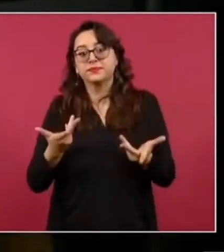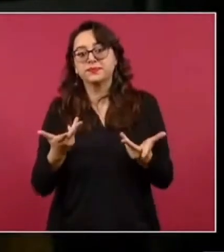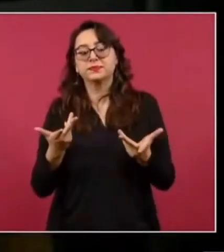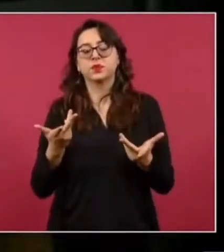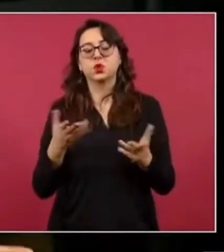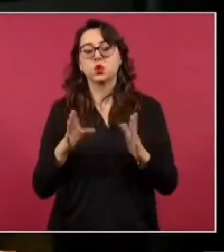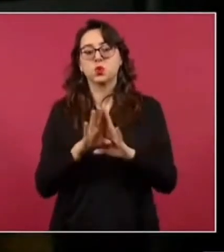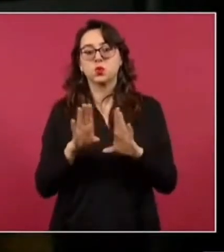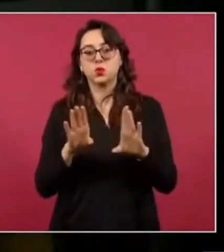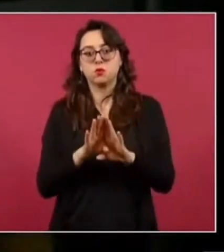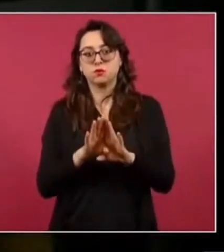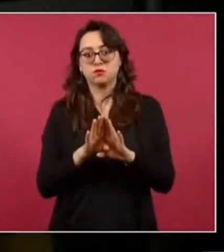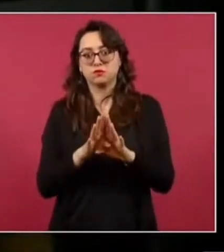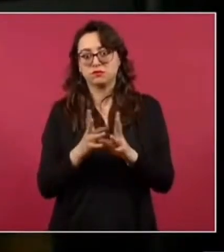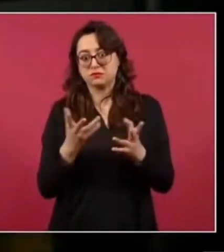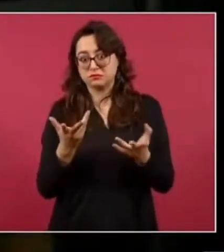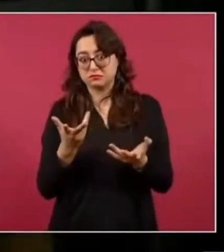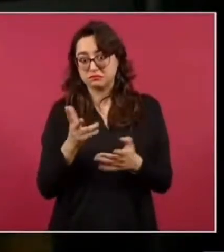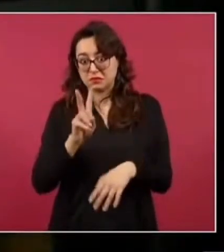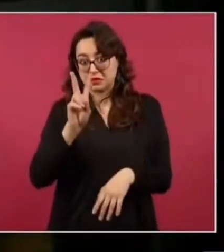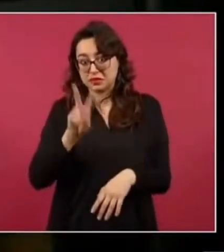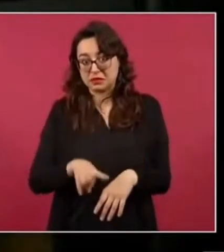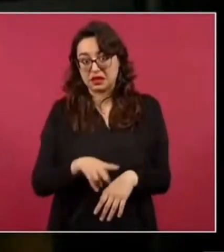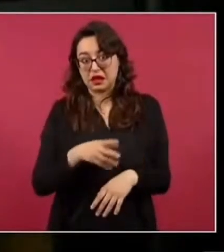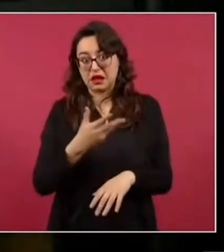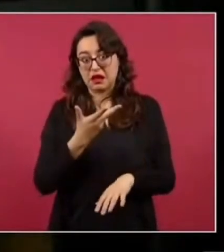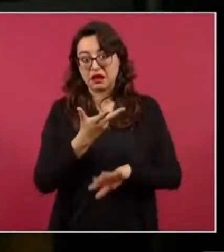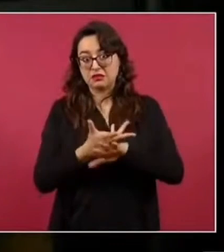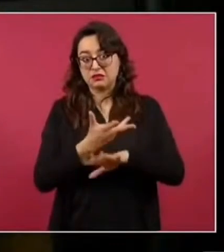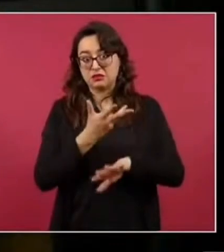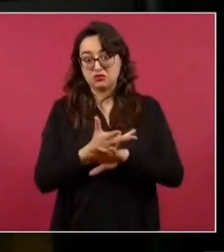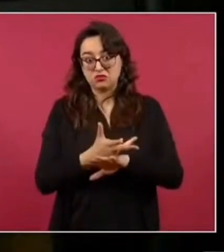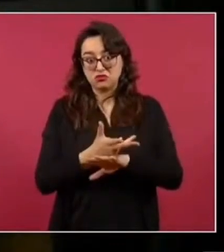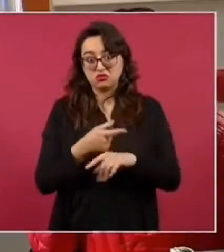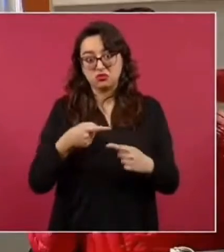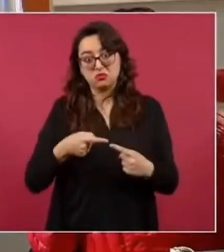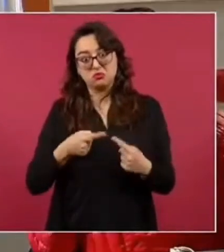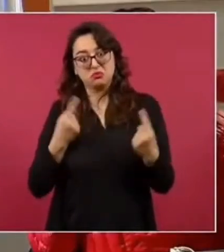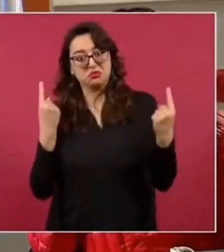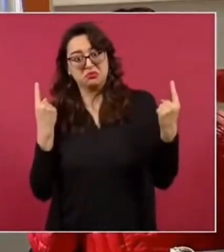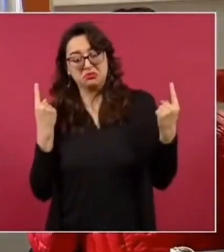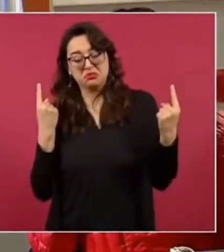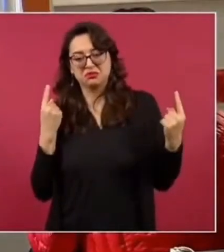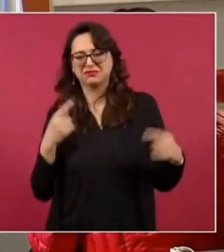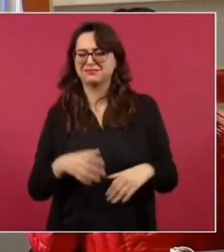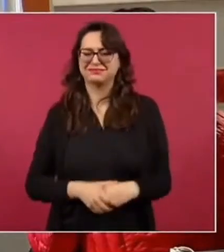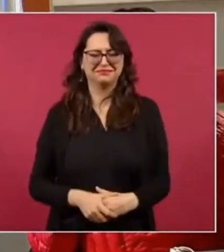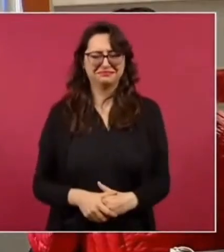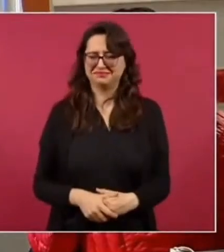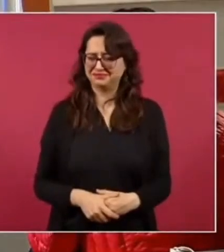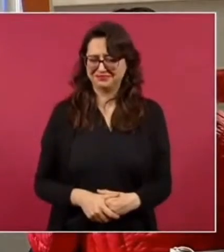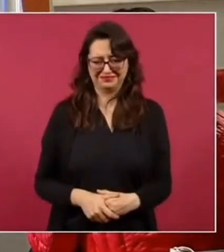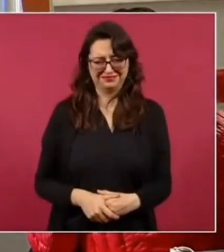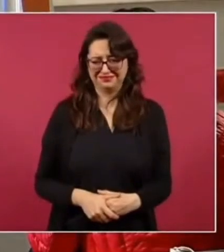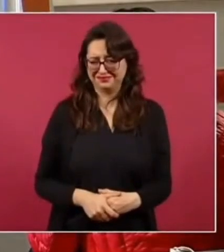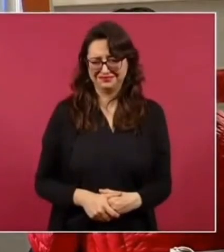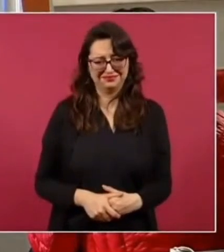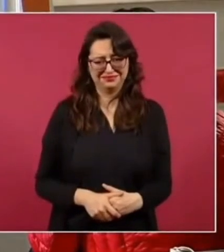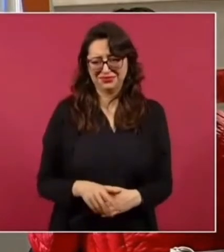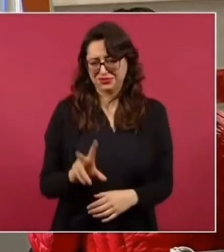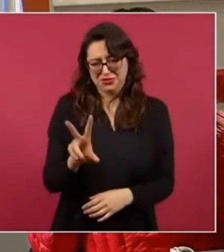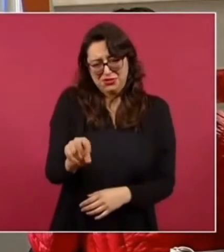una fractura con con el gobierno de Estados Unidos no no no no no este